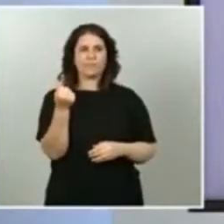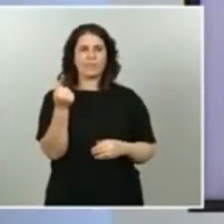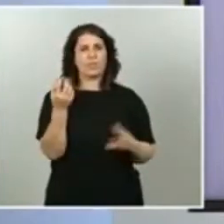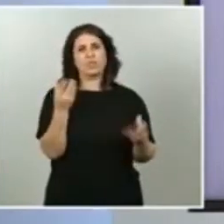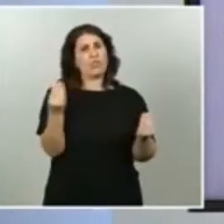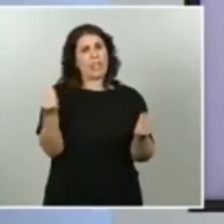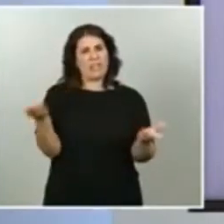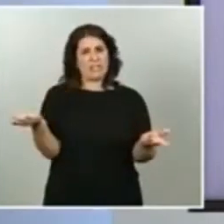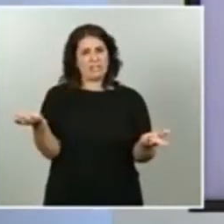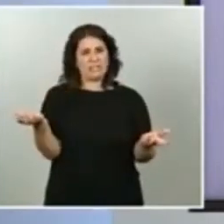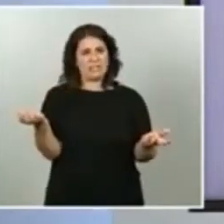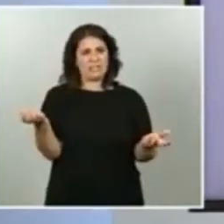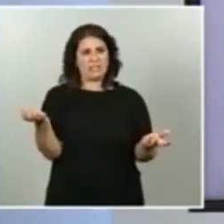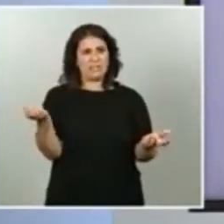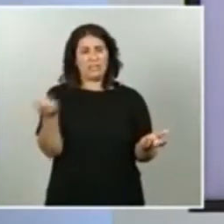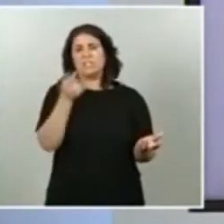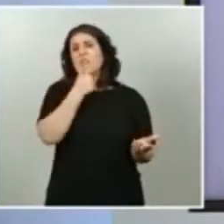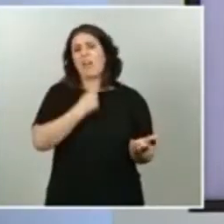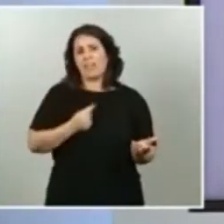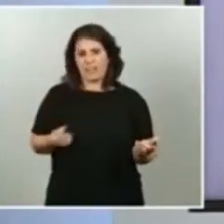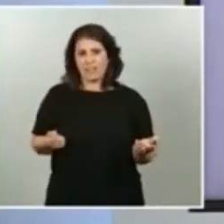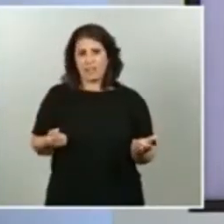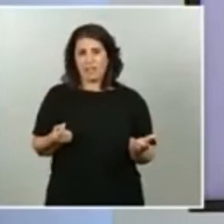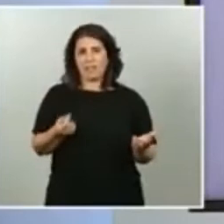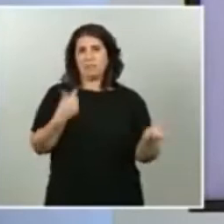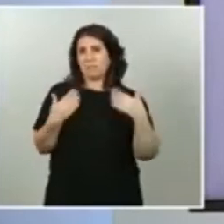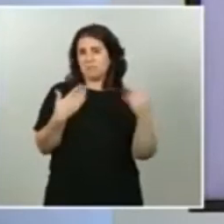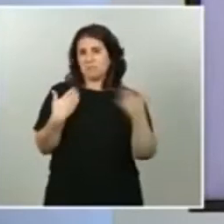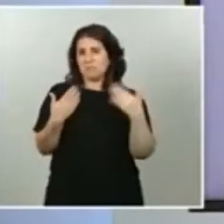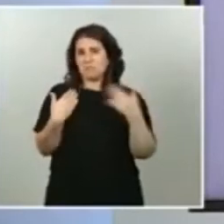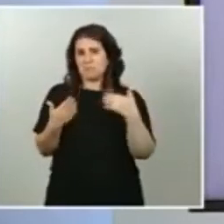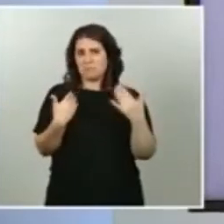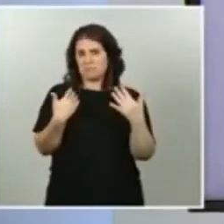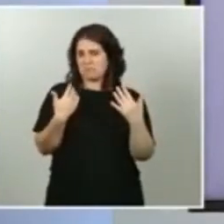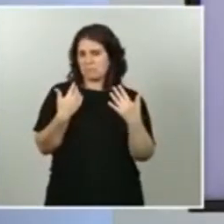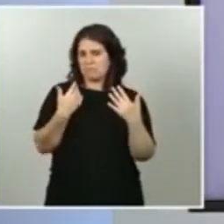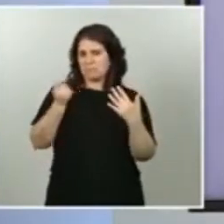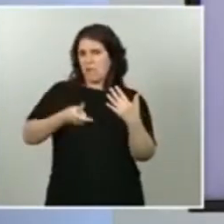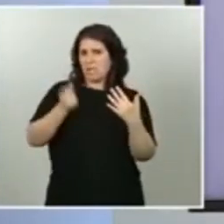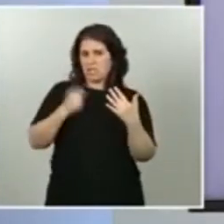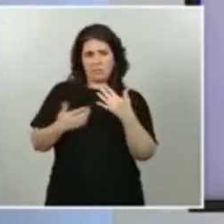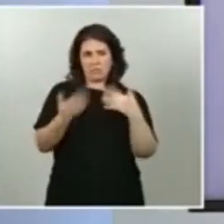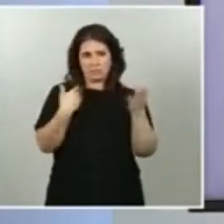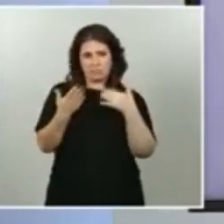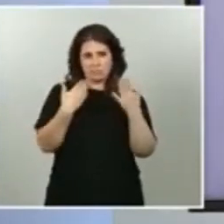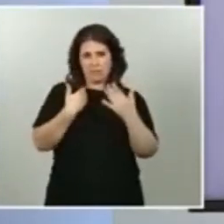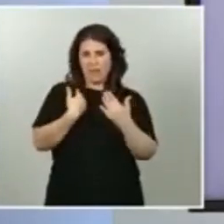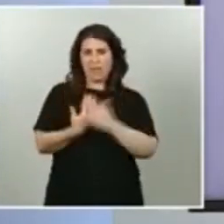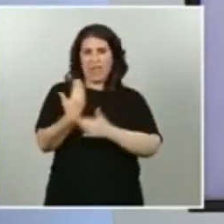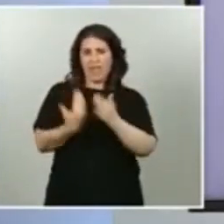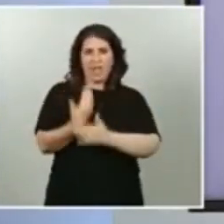Por lo tanto, es fácil conversar, mantenemos una relación fluida en diaria, en muchos casos por la necesidad que tienen,